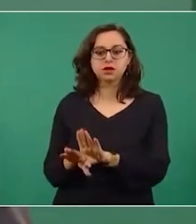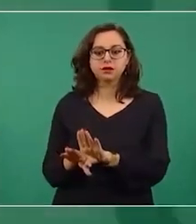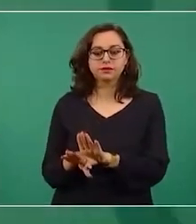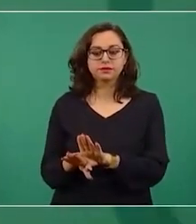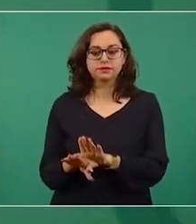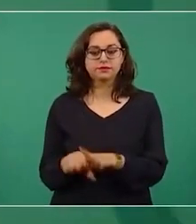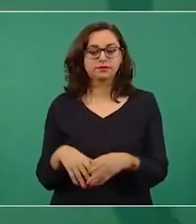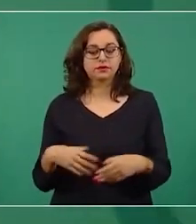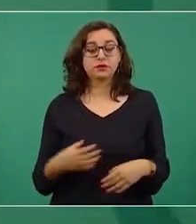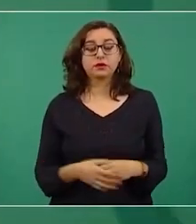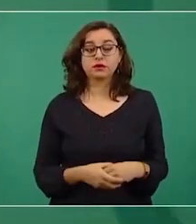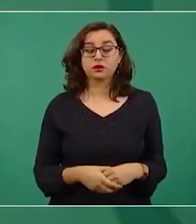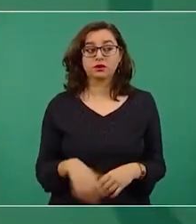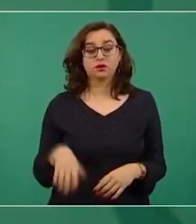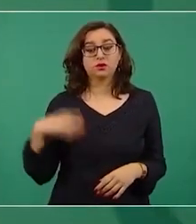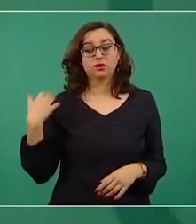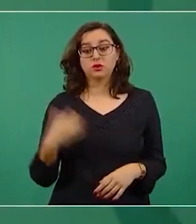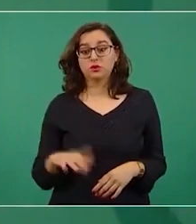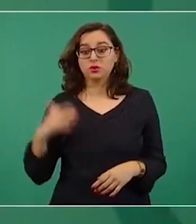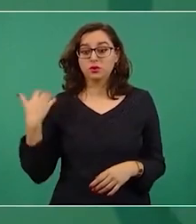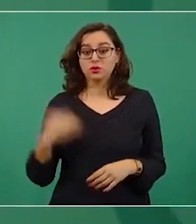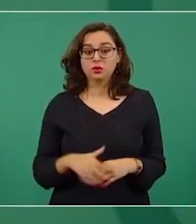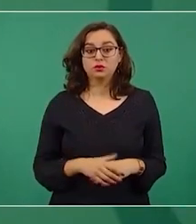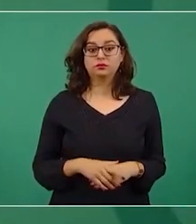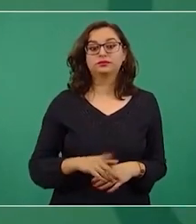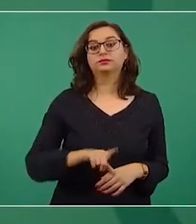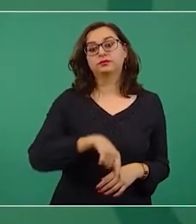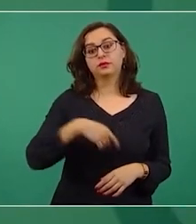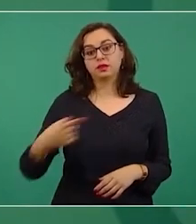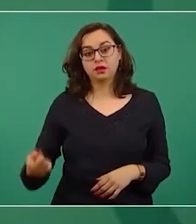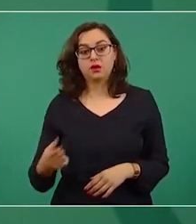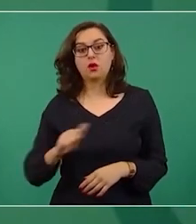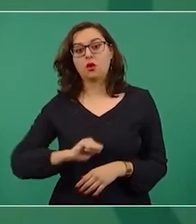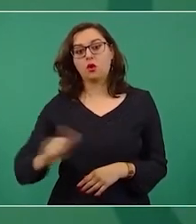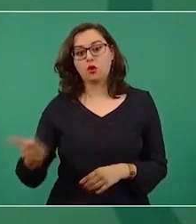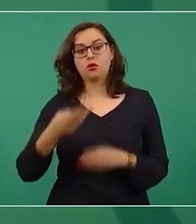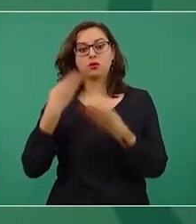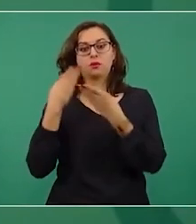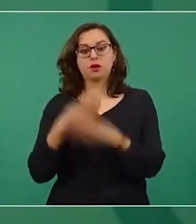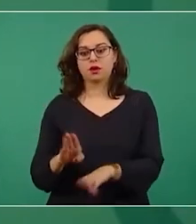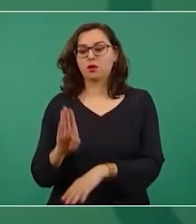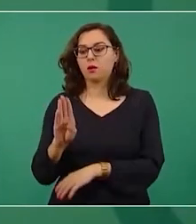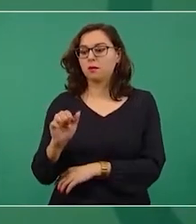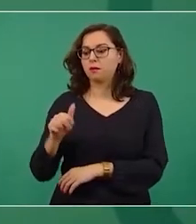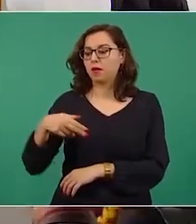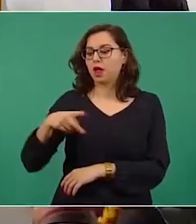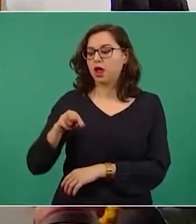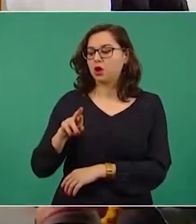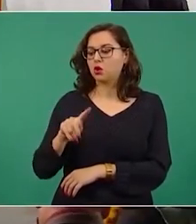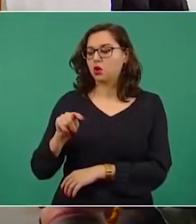que era dueño de Banorte que ya falleció